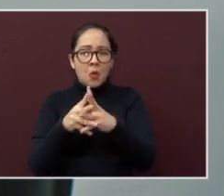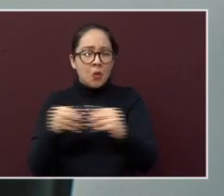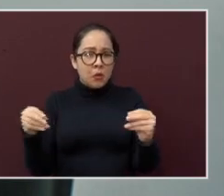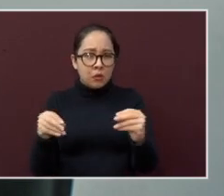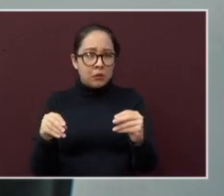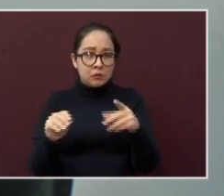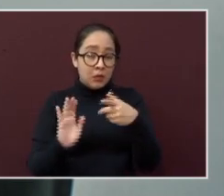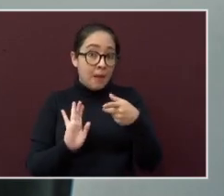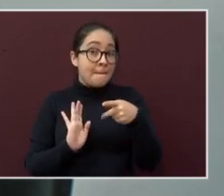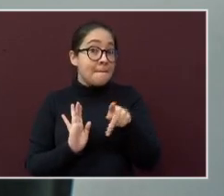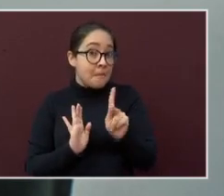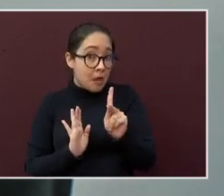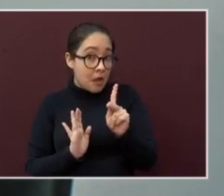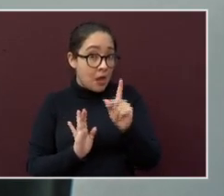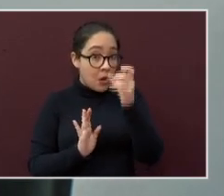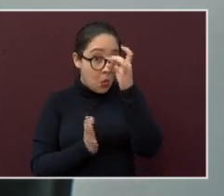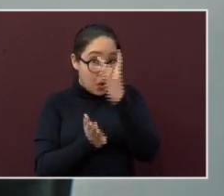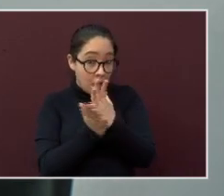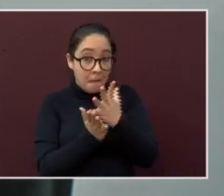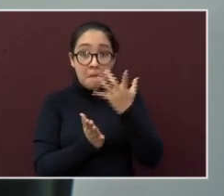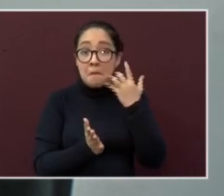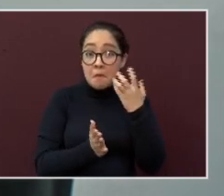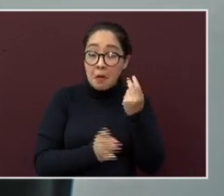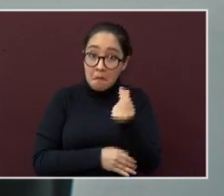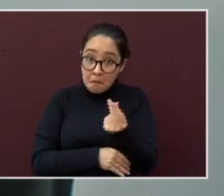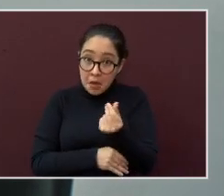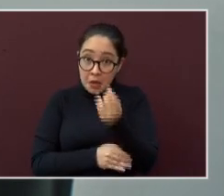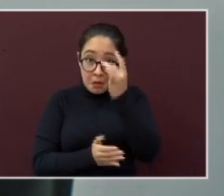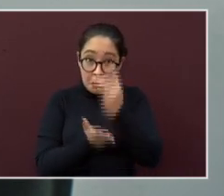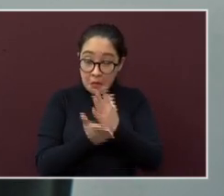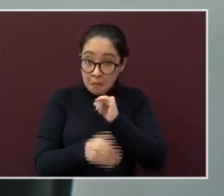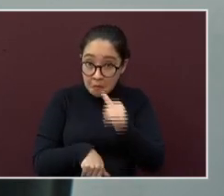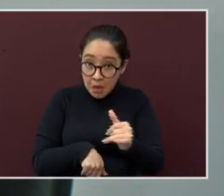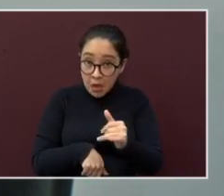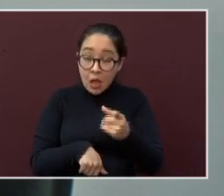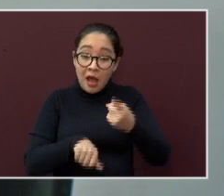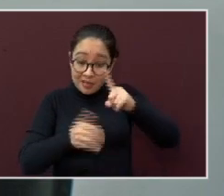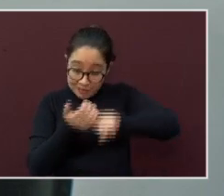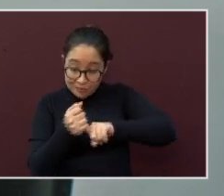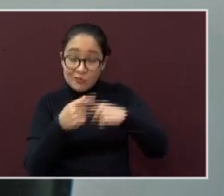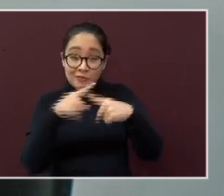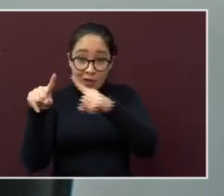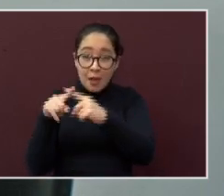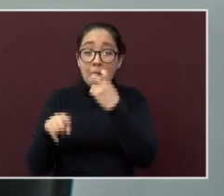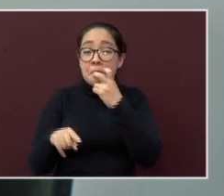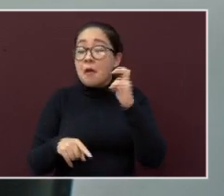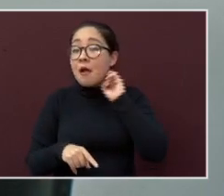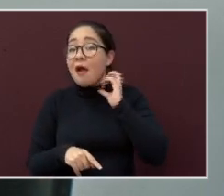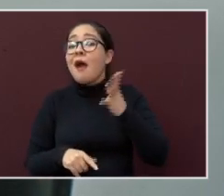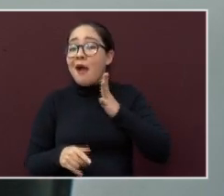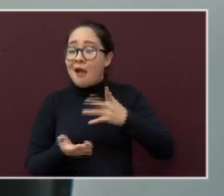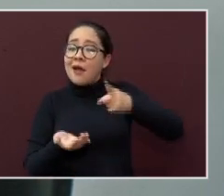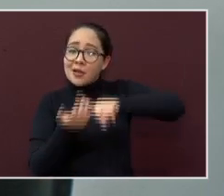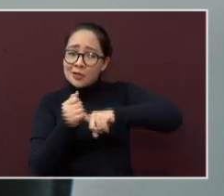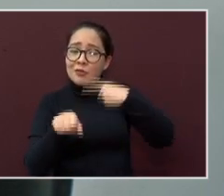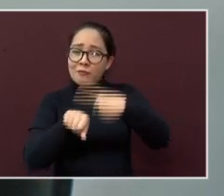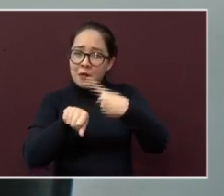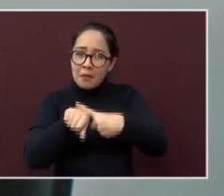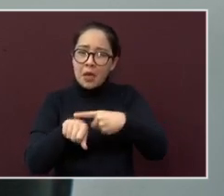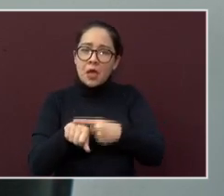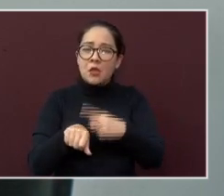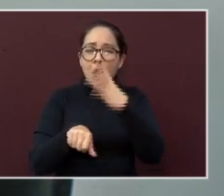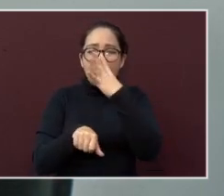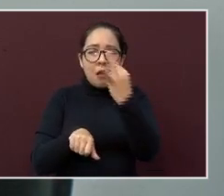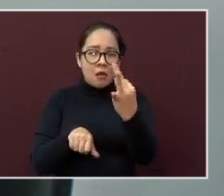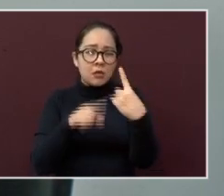únicos animales que pueden transmitir. También los murciélagos y los zorros, entre otras especies, pueden transmitir la rabia.